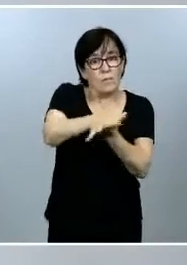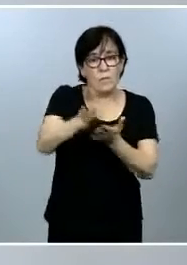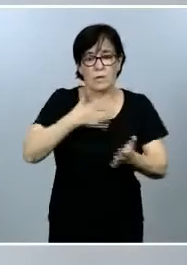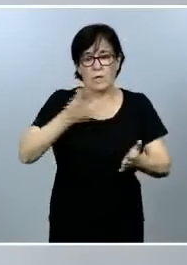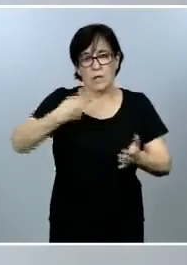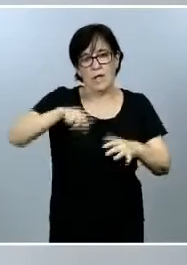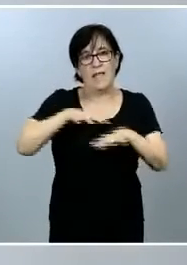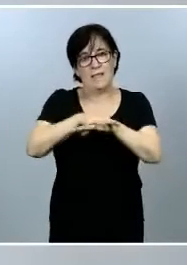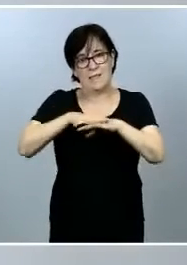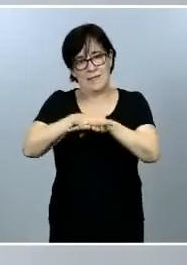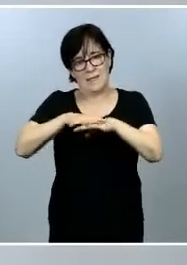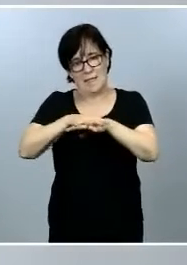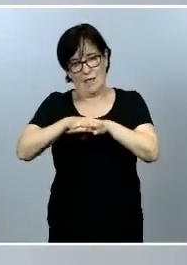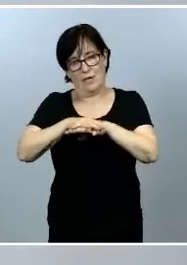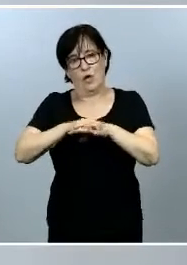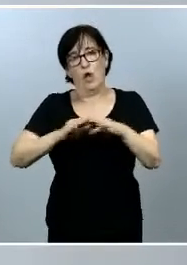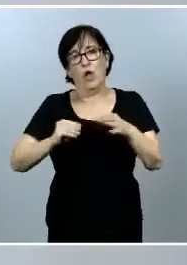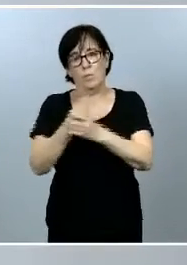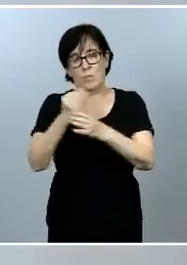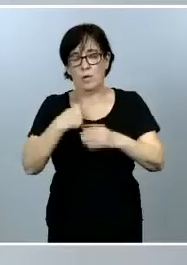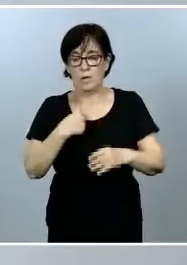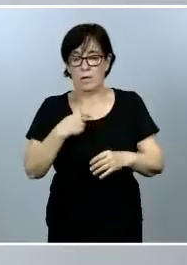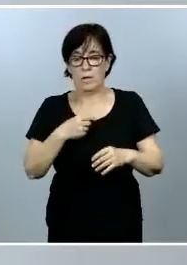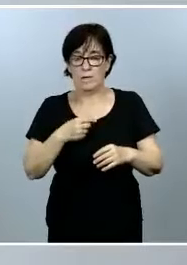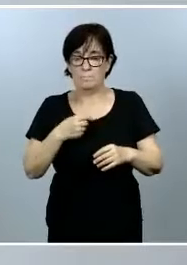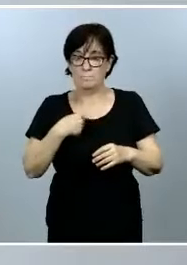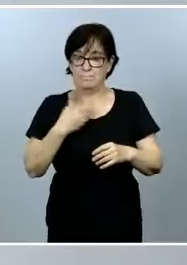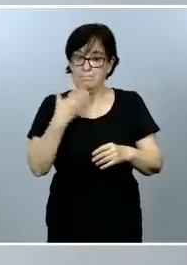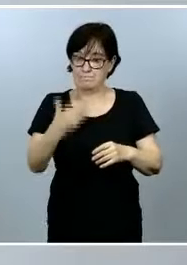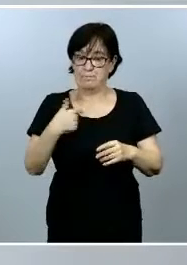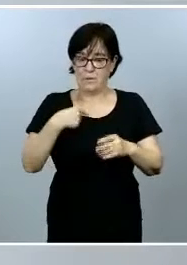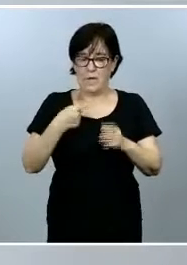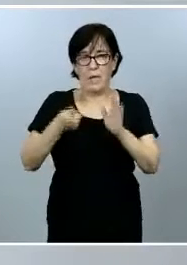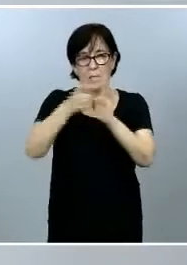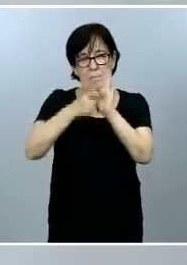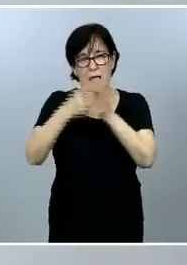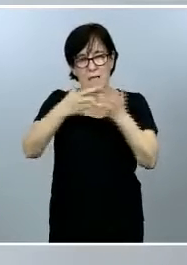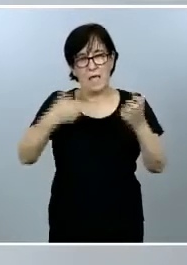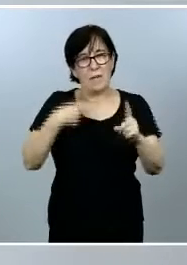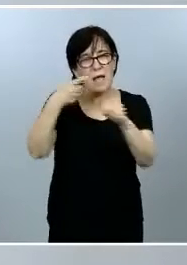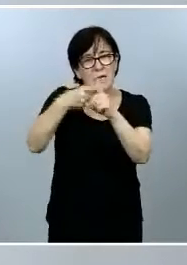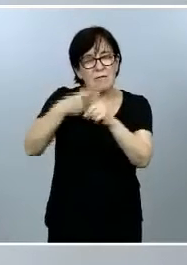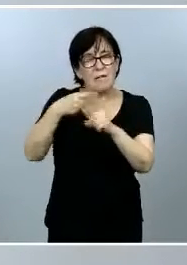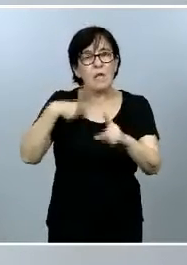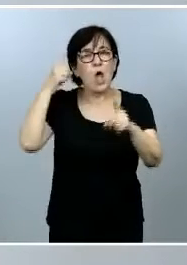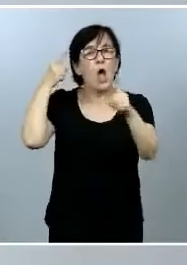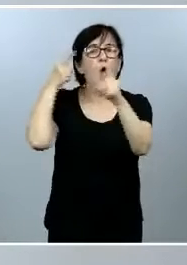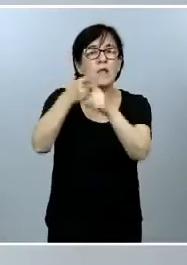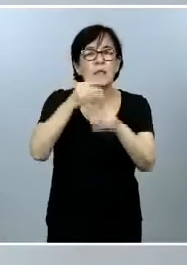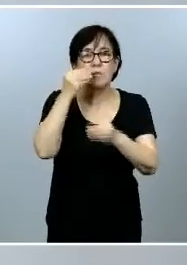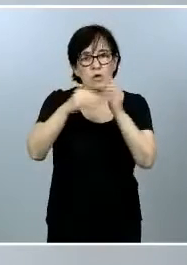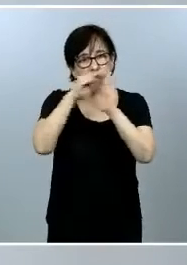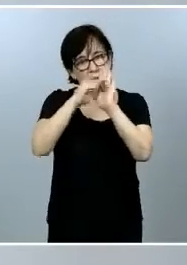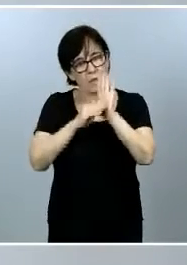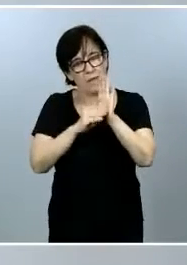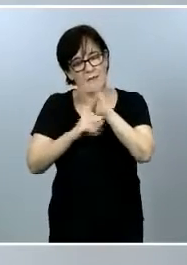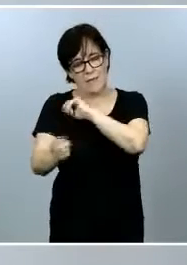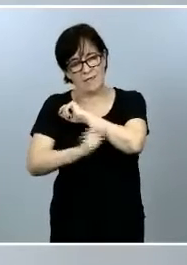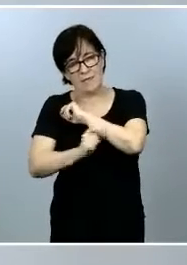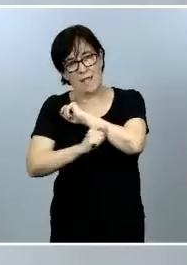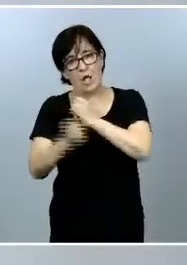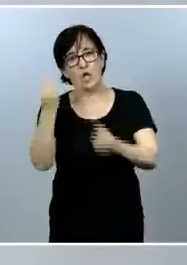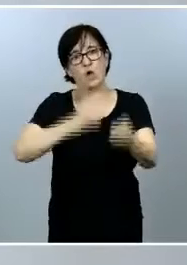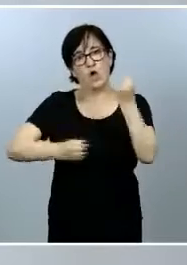productivo. Permítame unas palabras para introducir algunas de las referencias de los objetivos que nos marcamos en la Estrategia de Economía